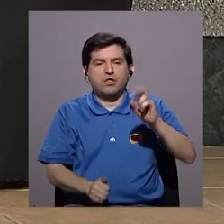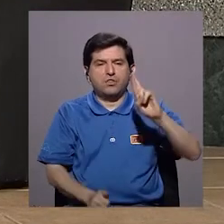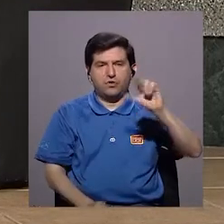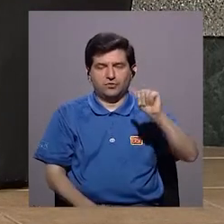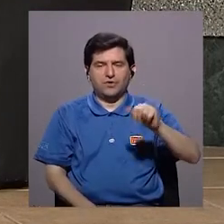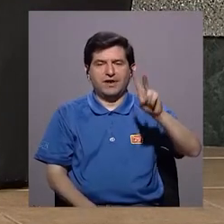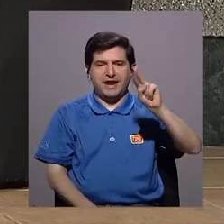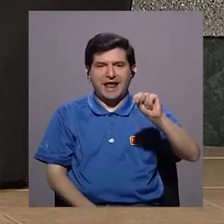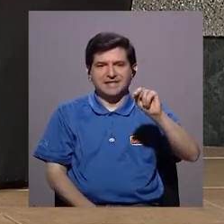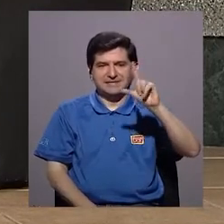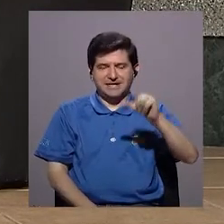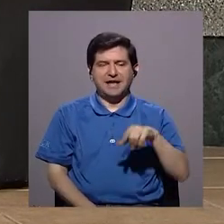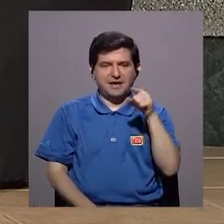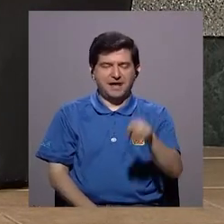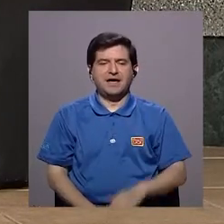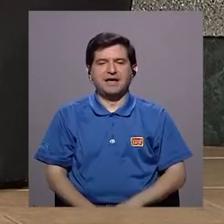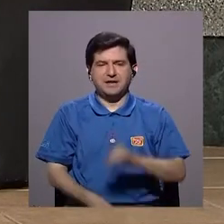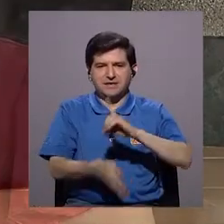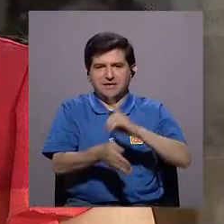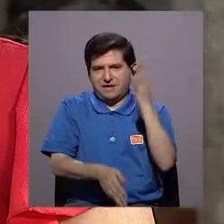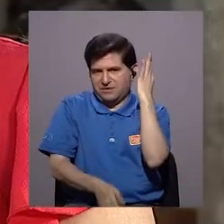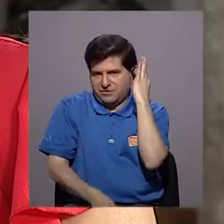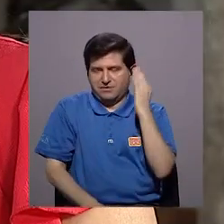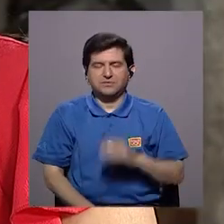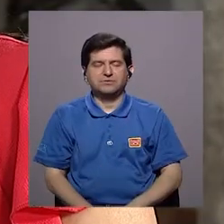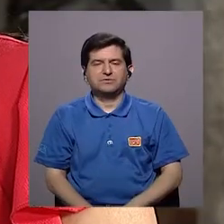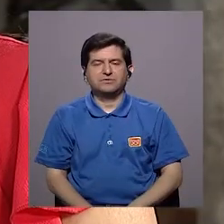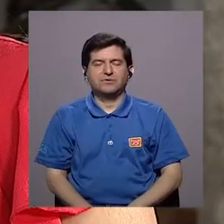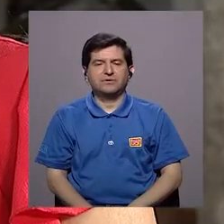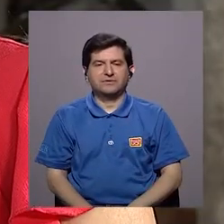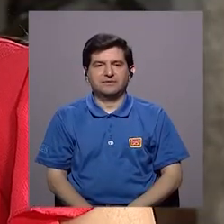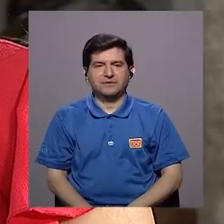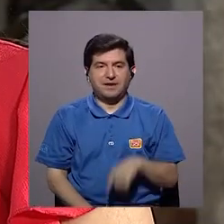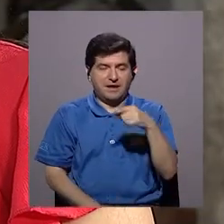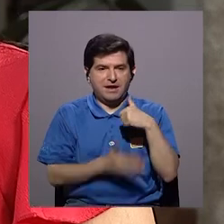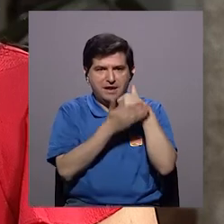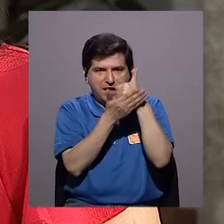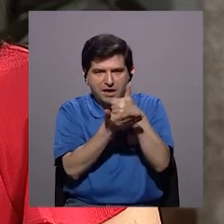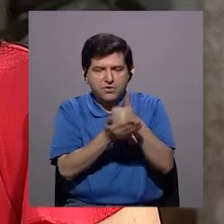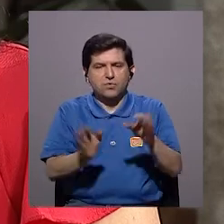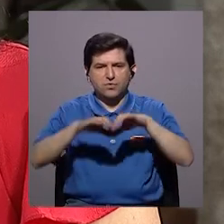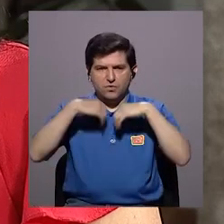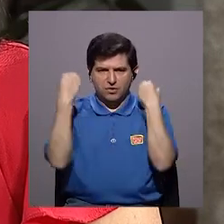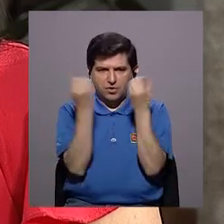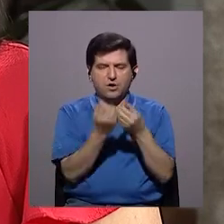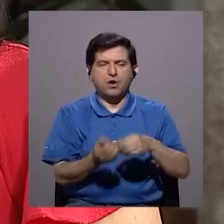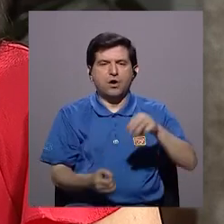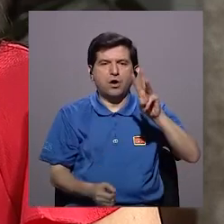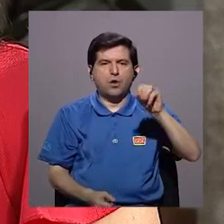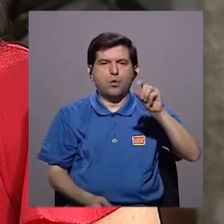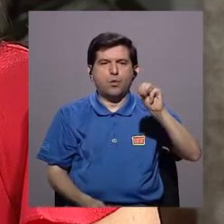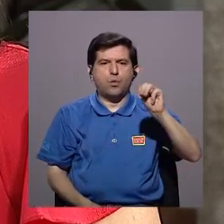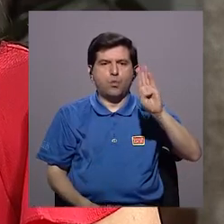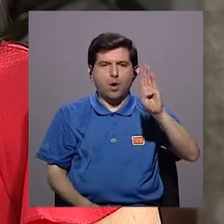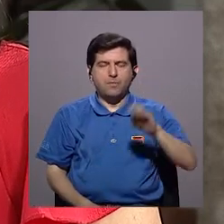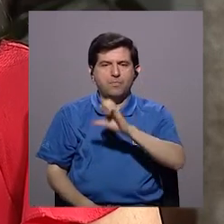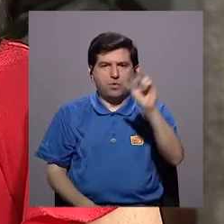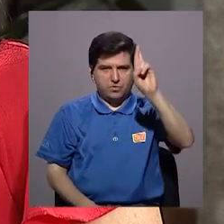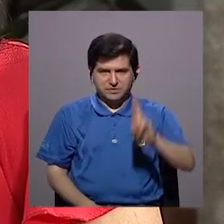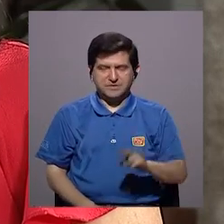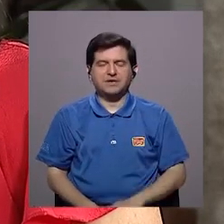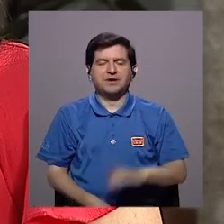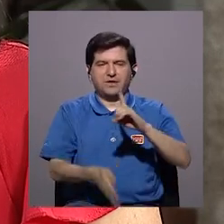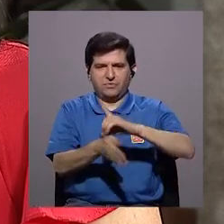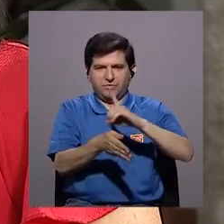acompaña la doctora Nancy Larios. Ella es ginecóloga, médica ginecóloga, colaboradora de la organización WOM Costa Rica y